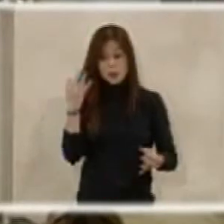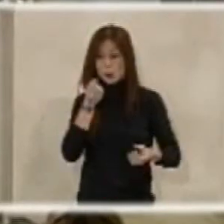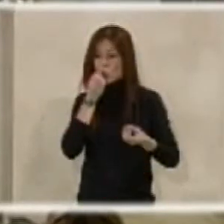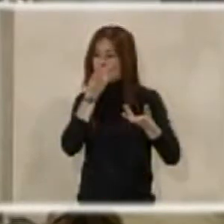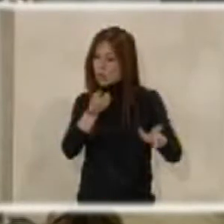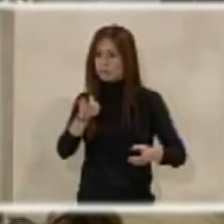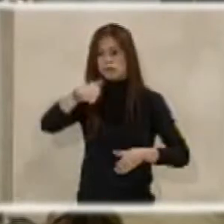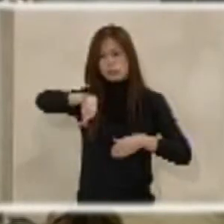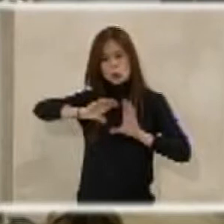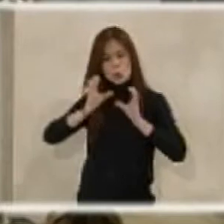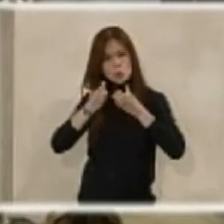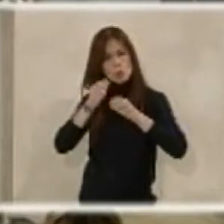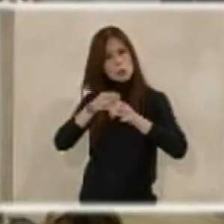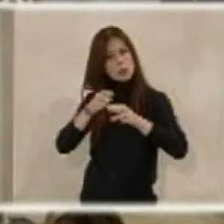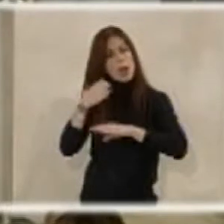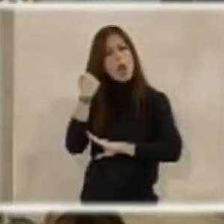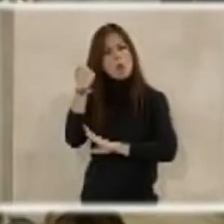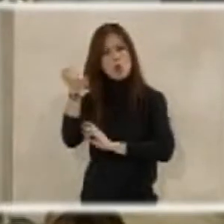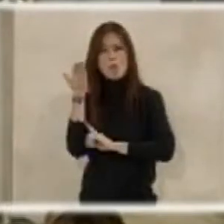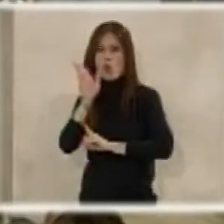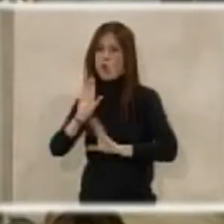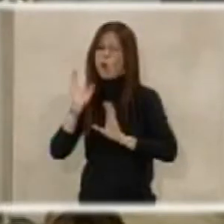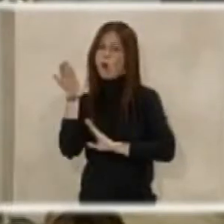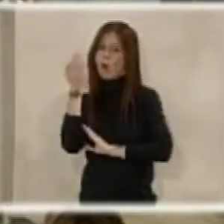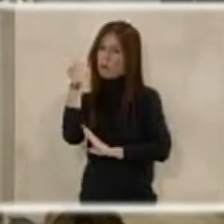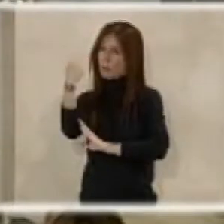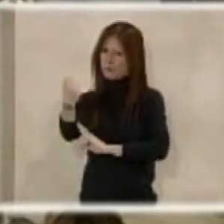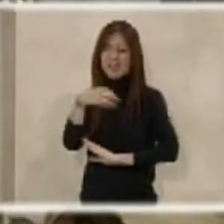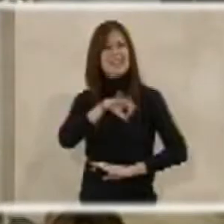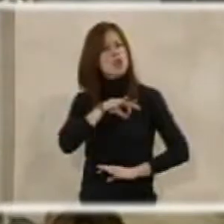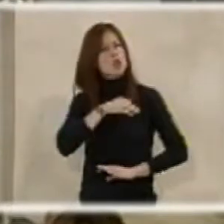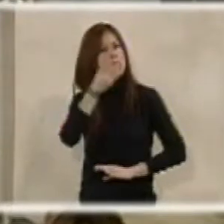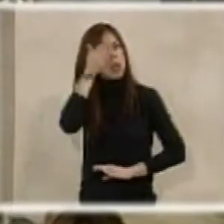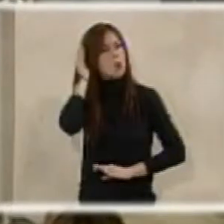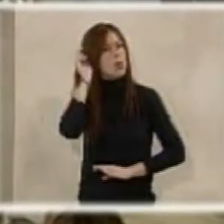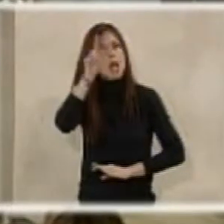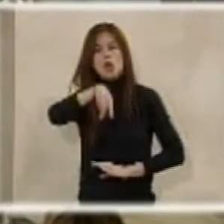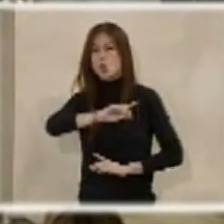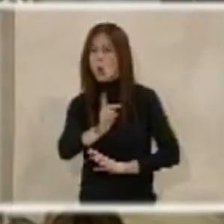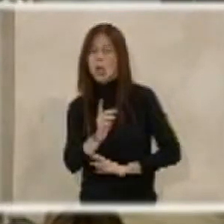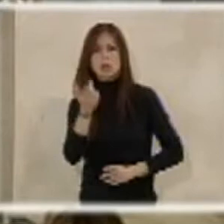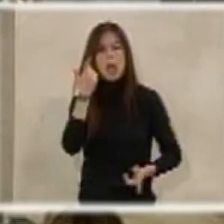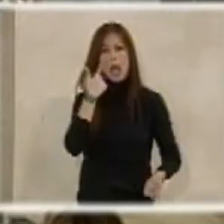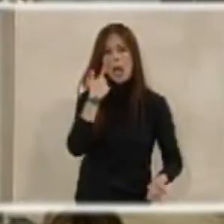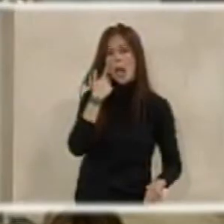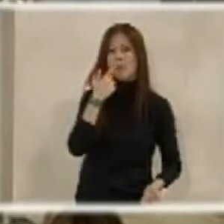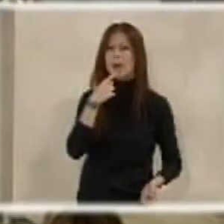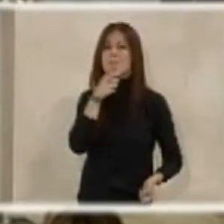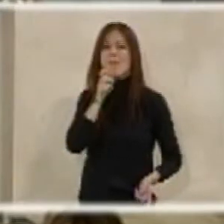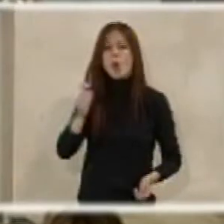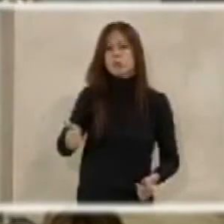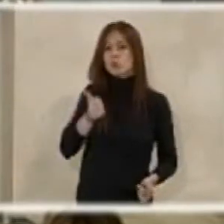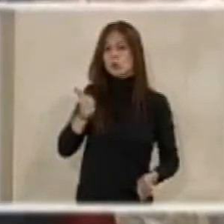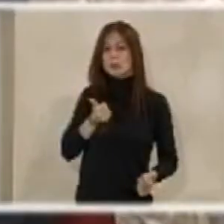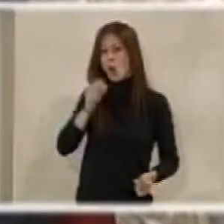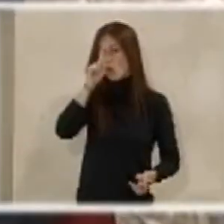vamos a apoyar la moción. Pero, señor Cazorla, es una cuestión de que no le preocupe que le llamamos oportunismo, pero